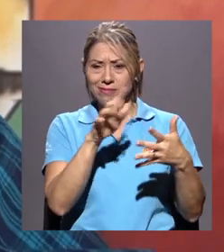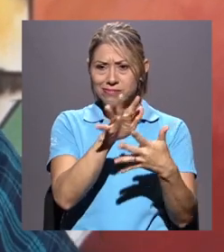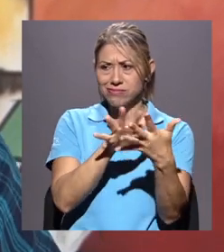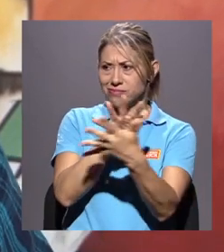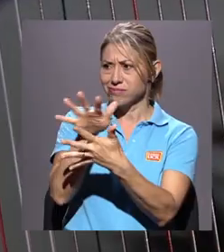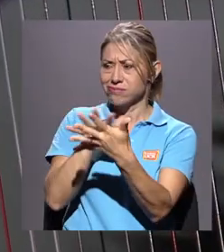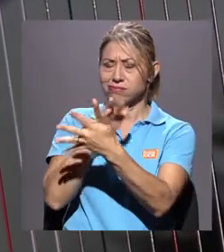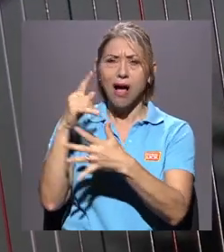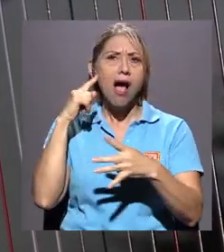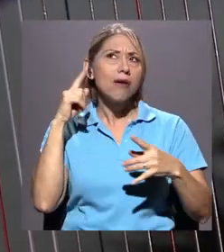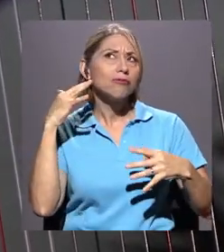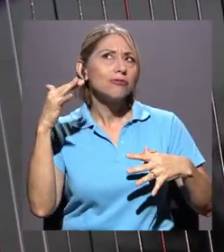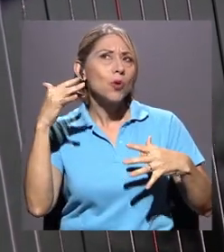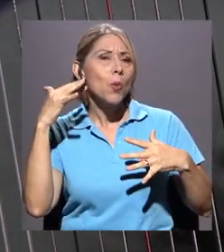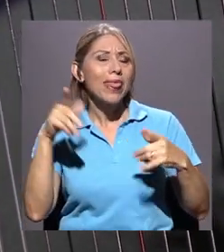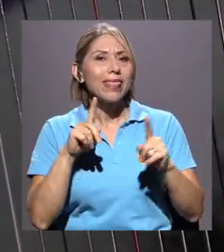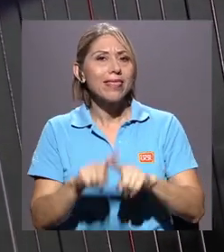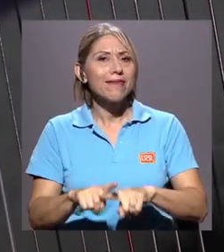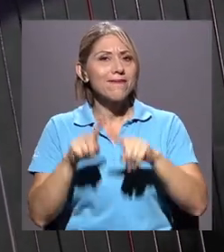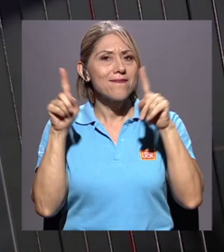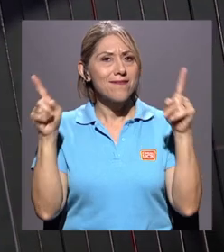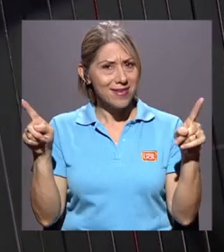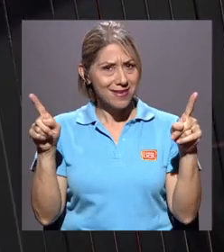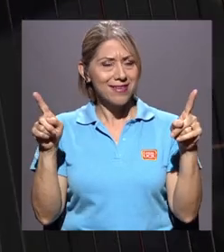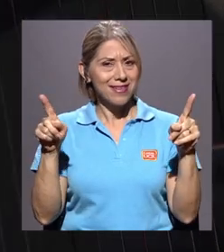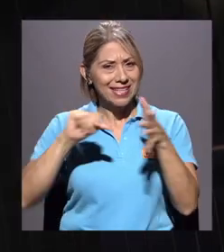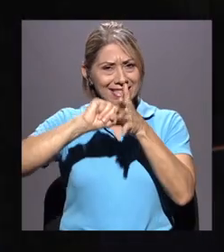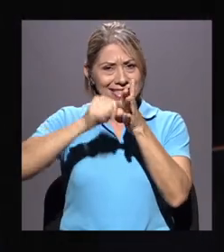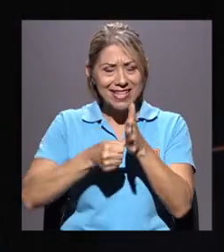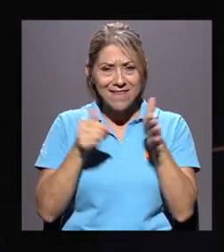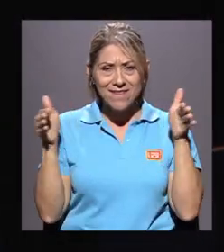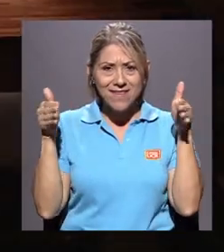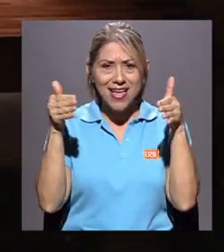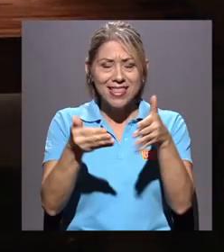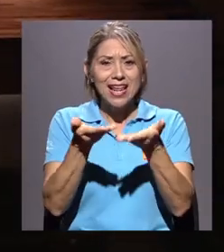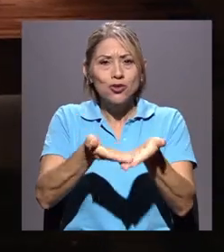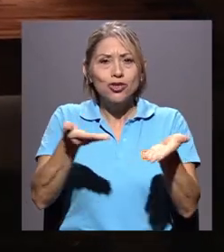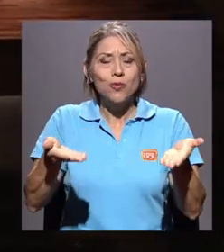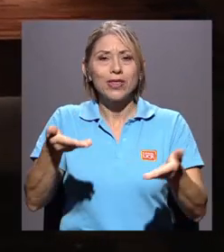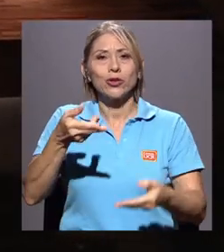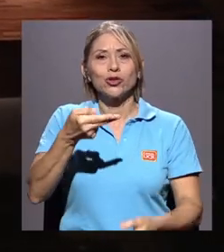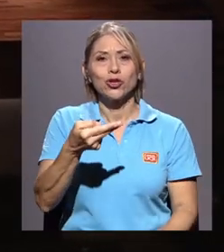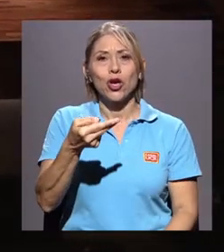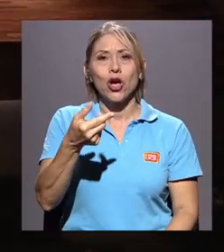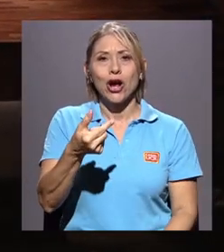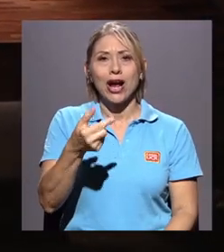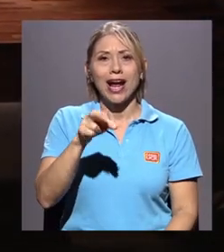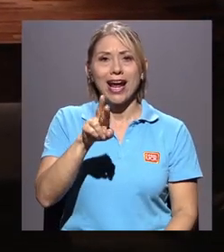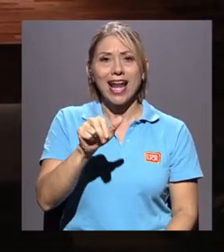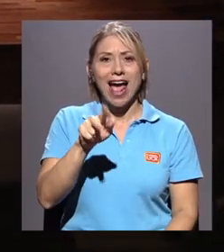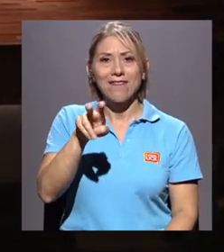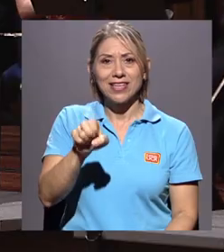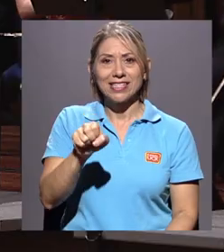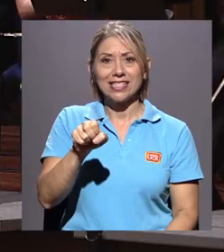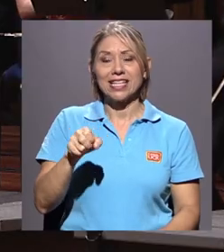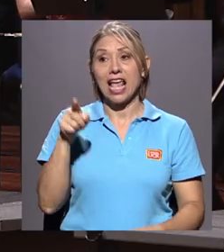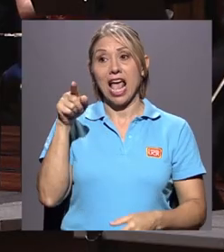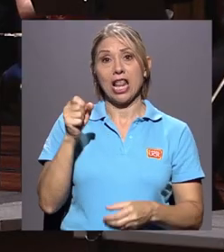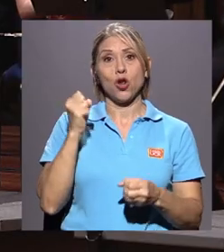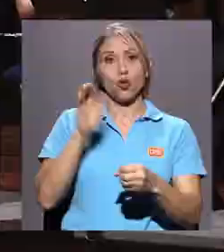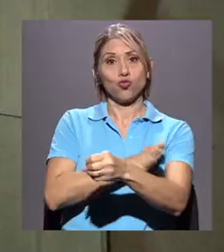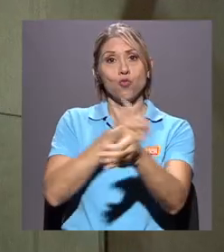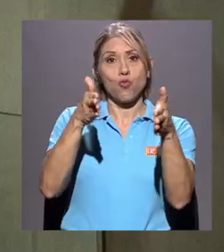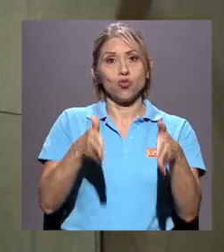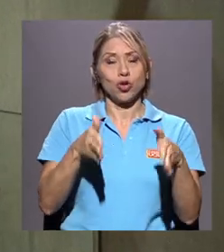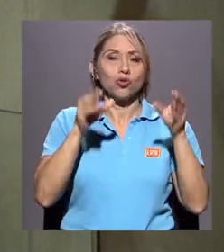sonoridad diferente y se enfatizan más los instrumentos graves. Los intérpretes fueron profesores y